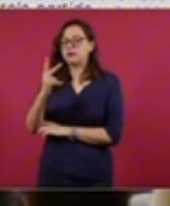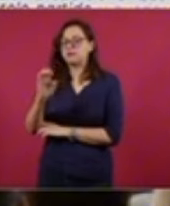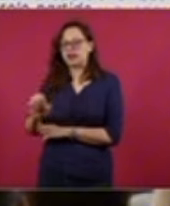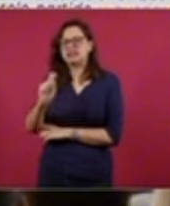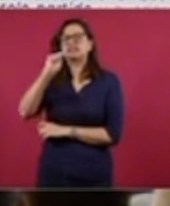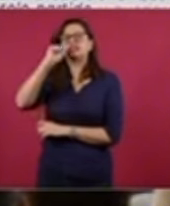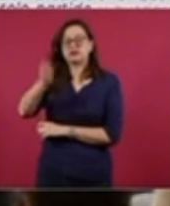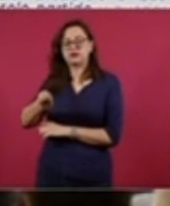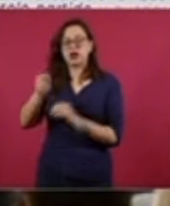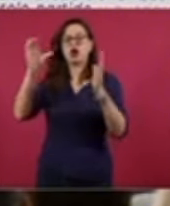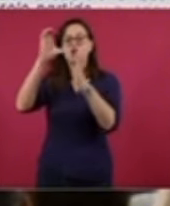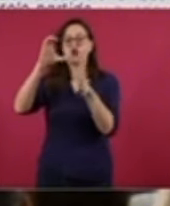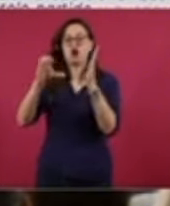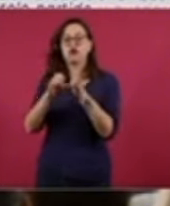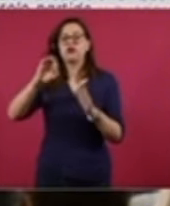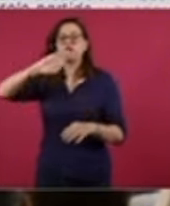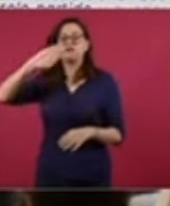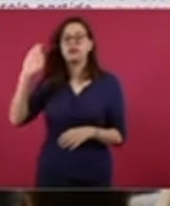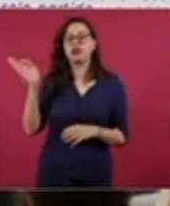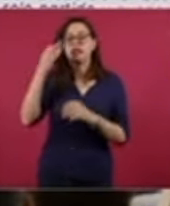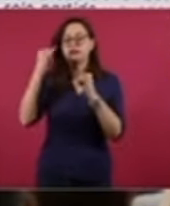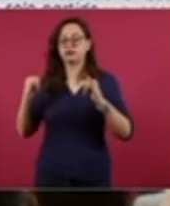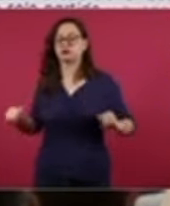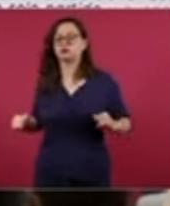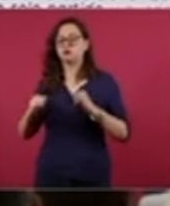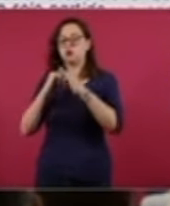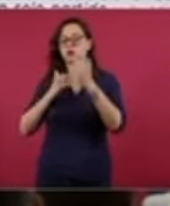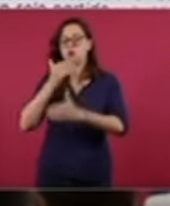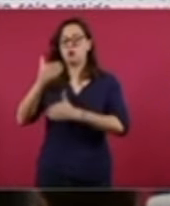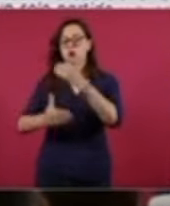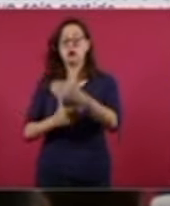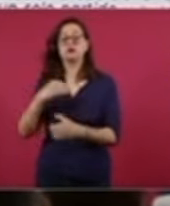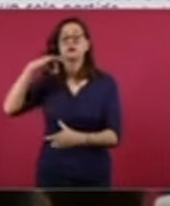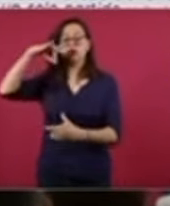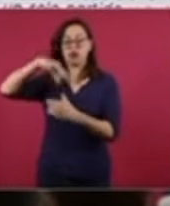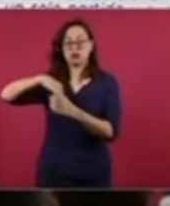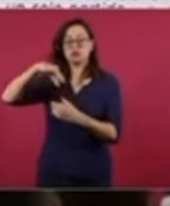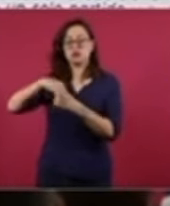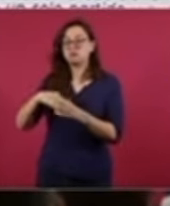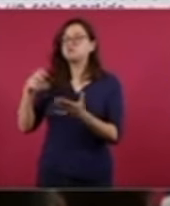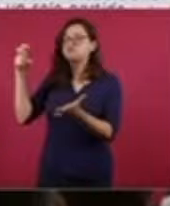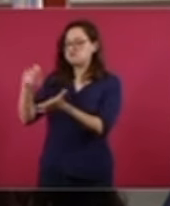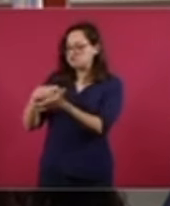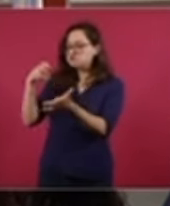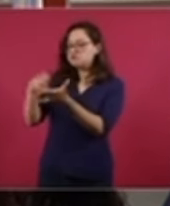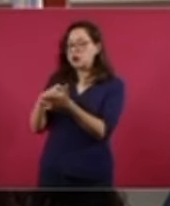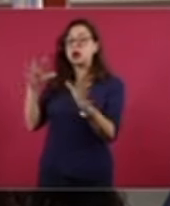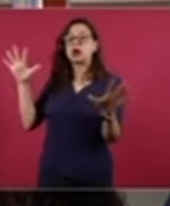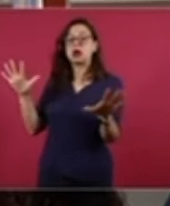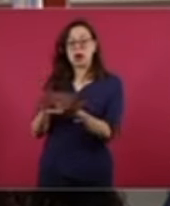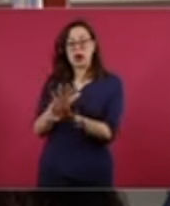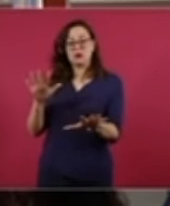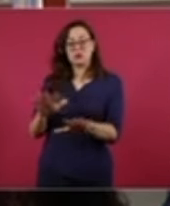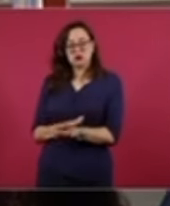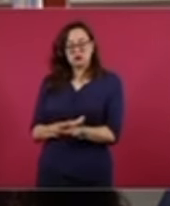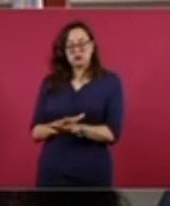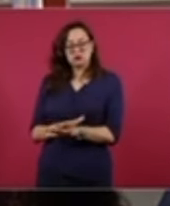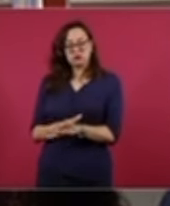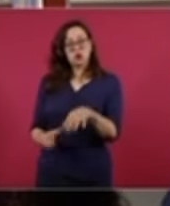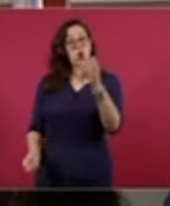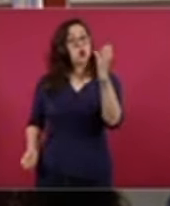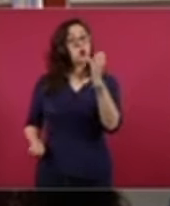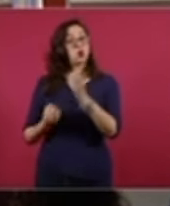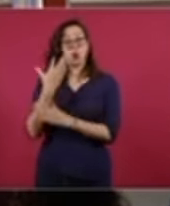Instituciones y Procedimientos Electorales. Y en aquel momento se introduce una regla